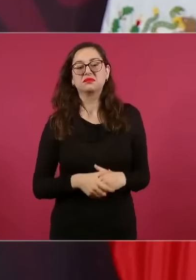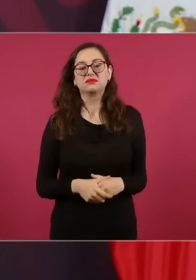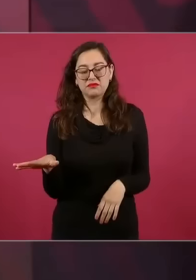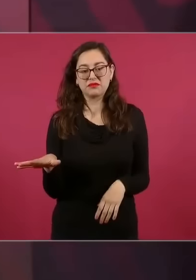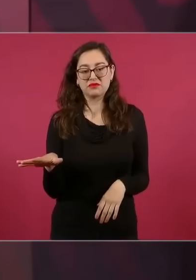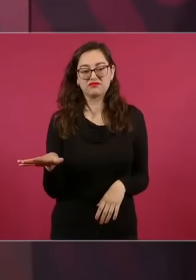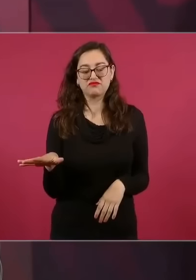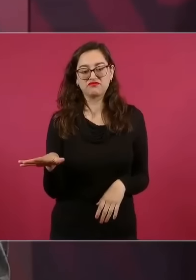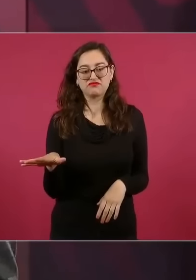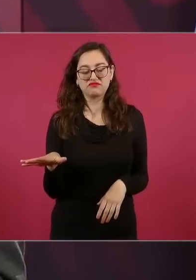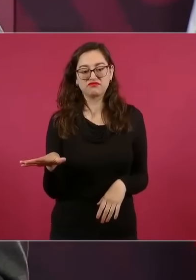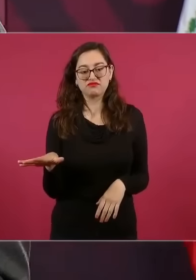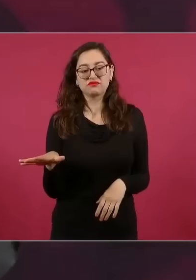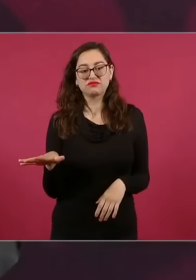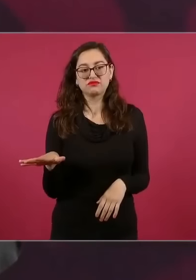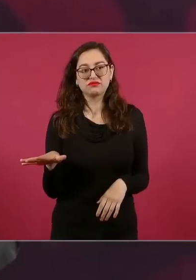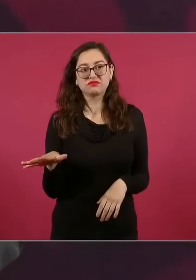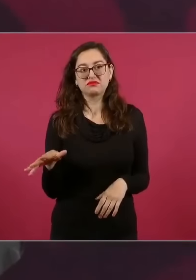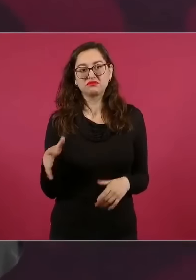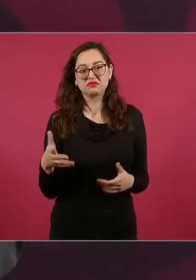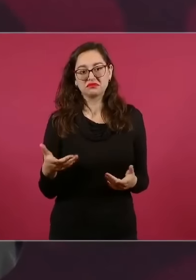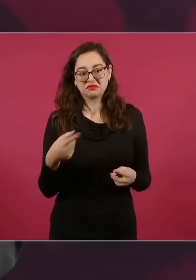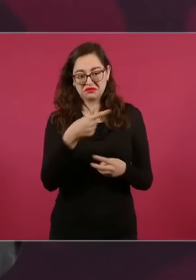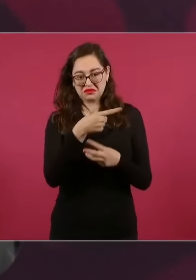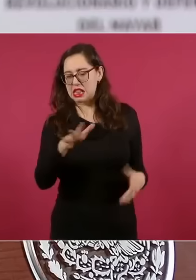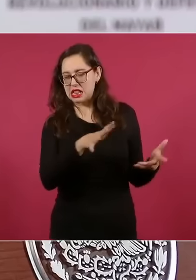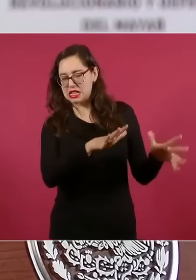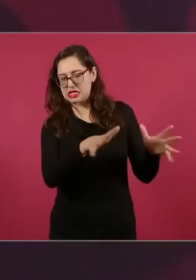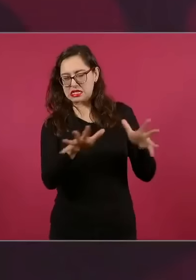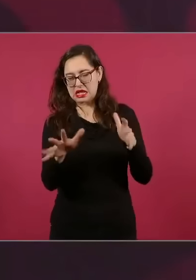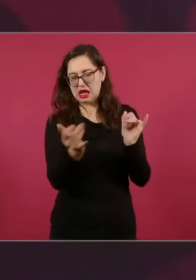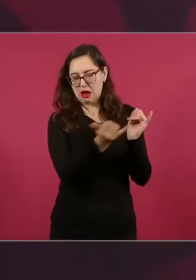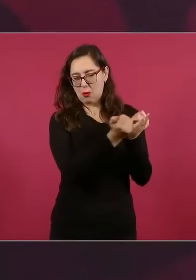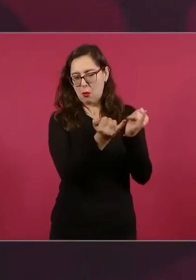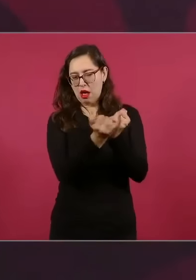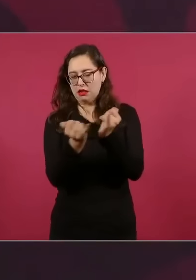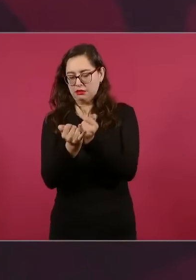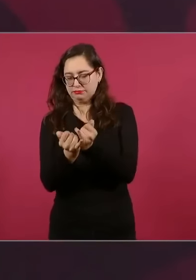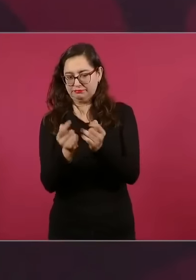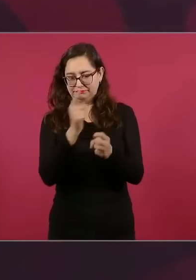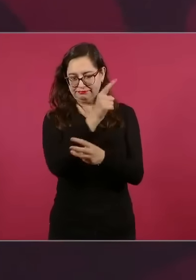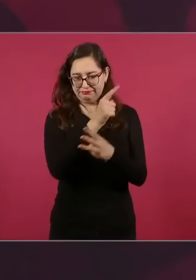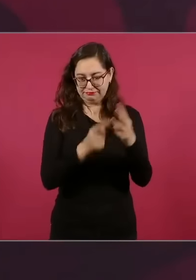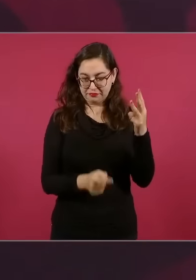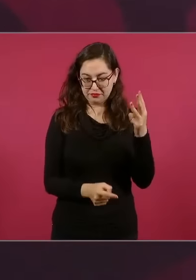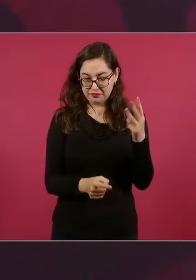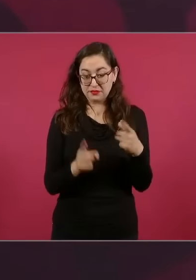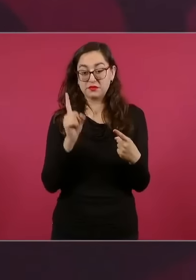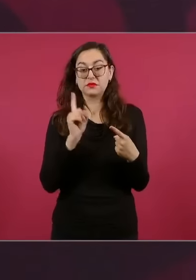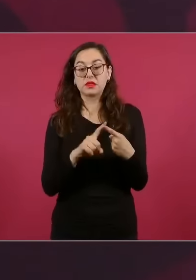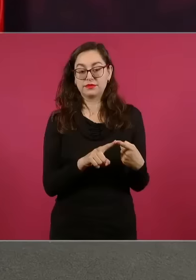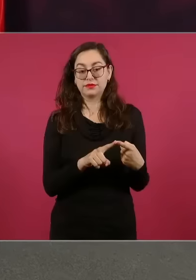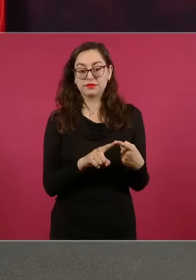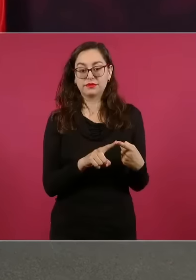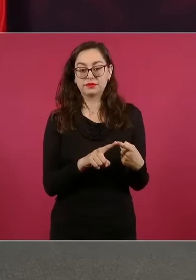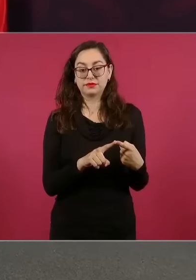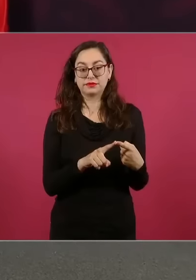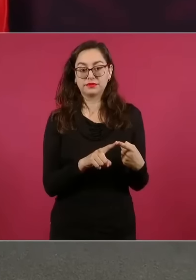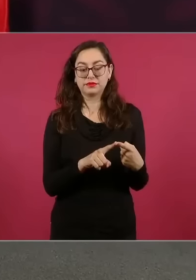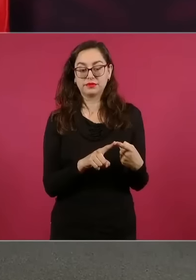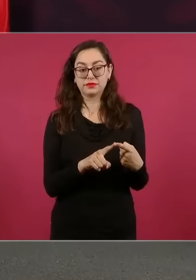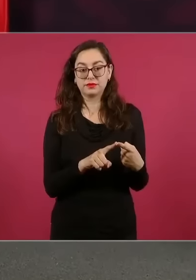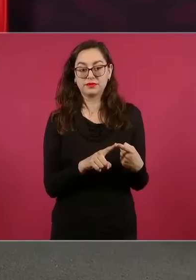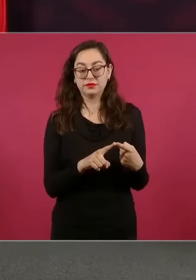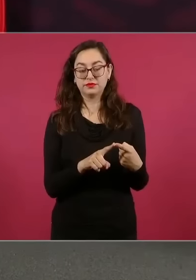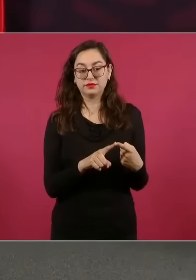lo general tienen tres distintivos son muy hipócritas su doctrina es la hipocresía pues no lo estamos